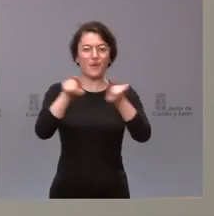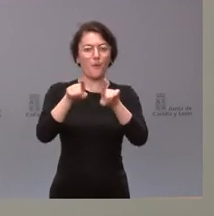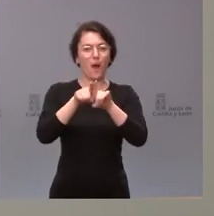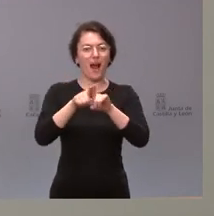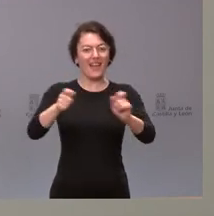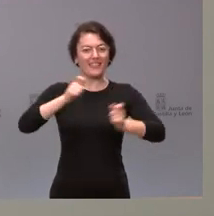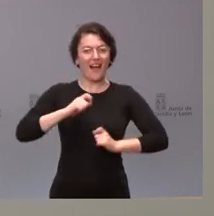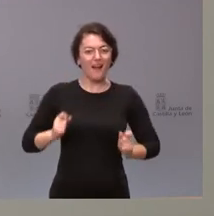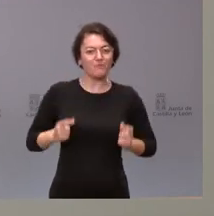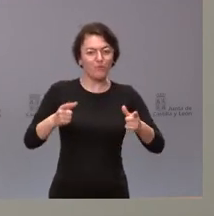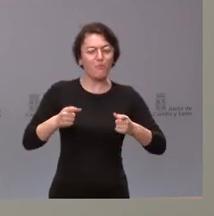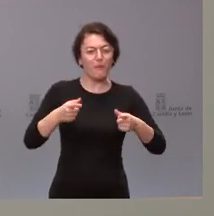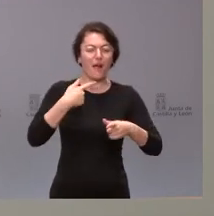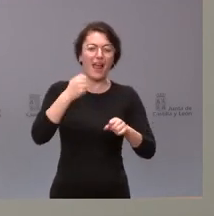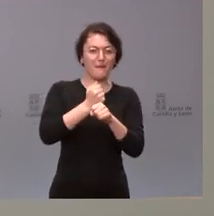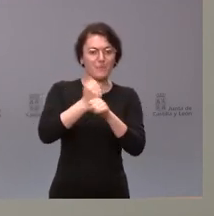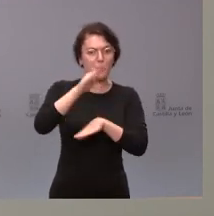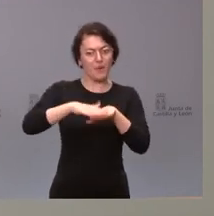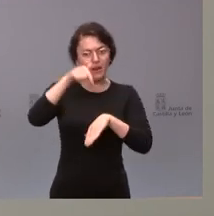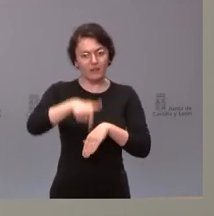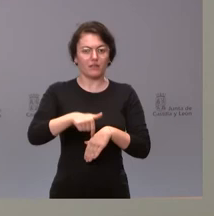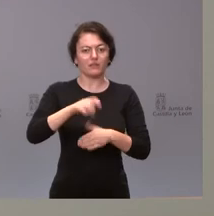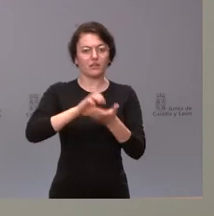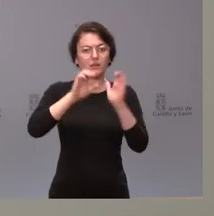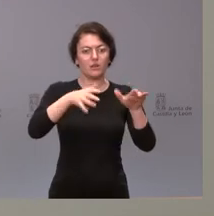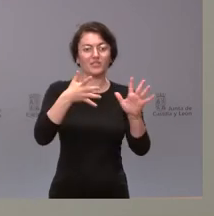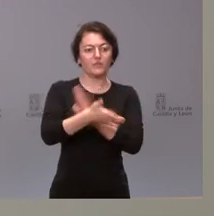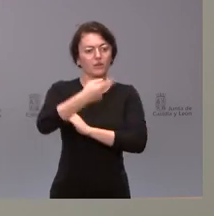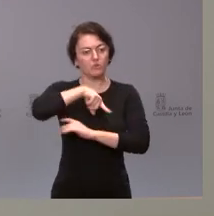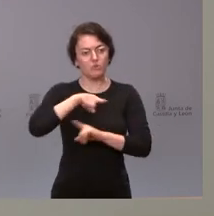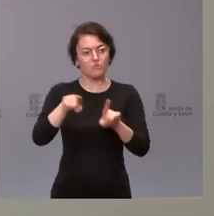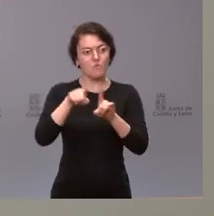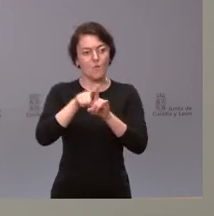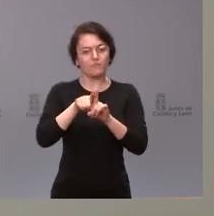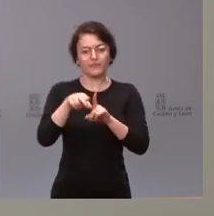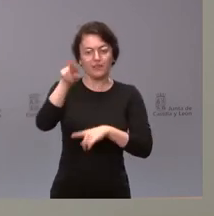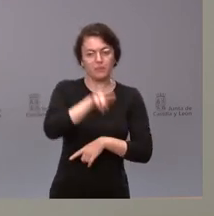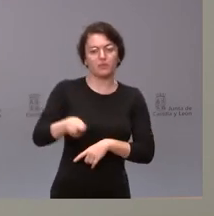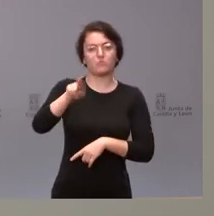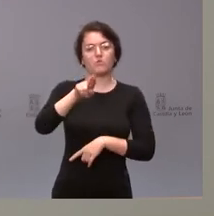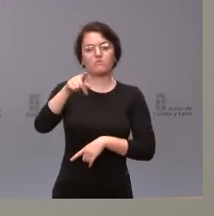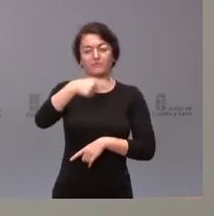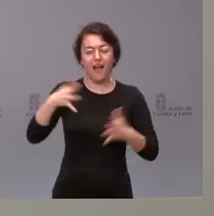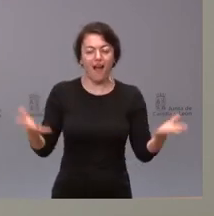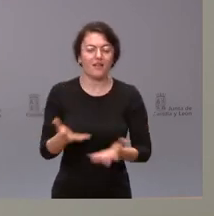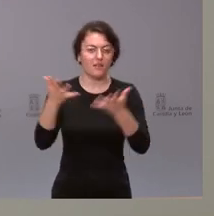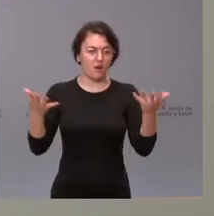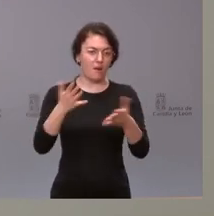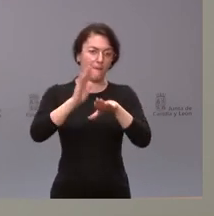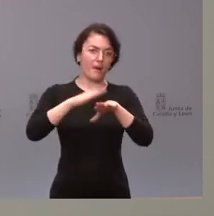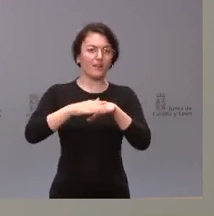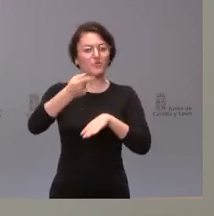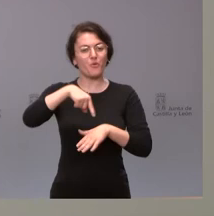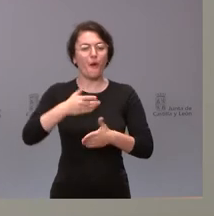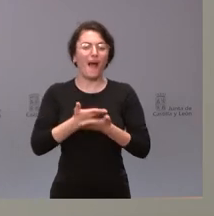empleo para nuestra comunidad autónoma. Y, por tanto, desde aquí reiteramos nuestra posición de animar a todos los intervinientes a tener la generosidad